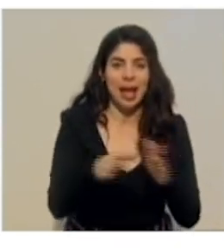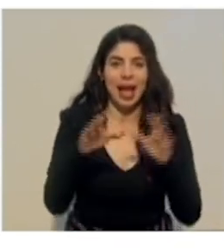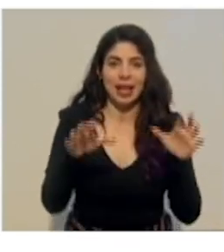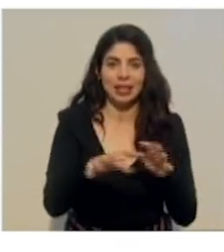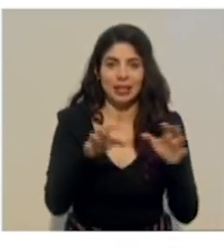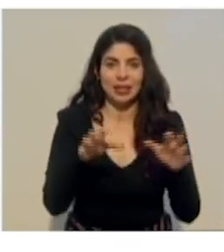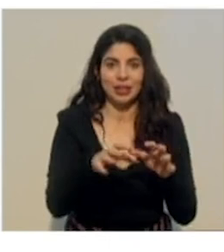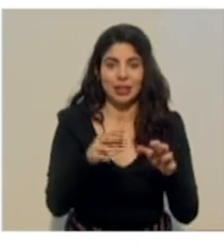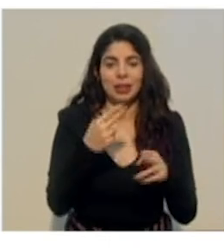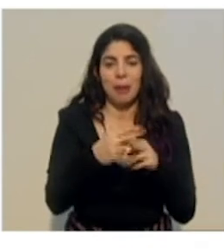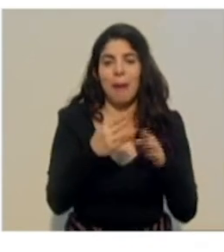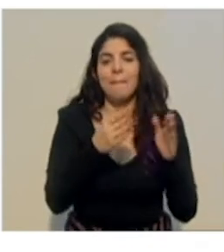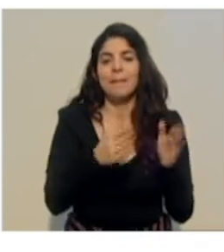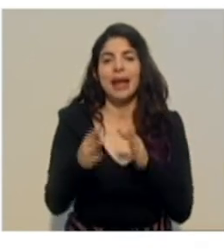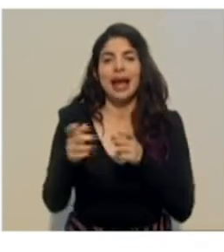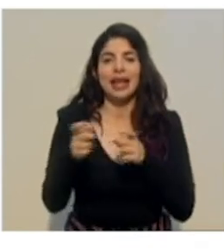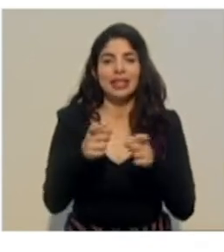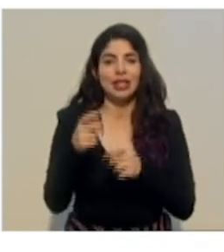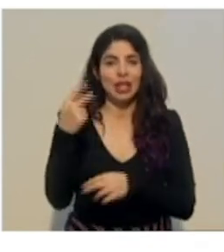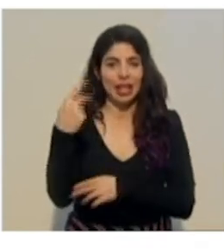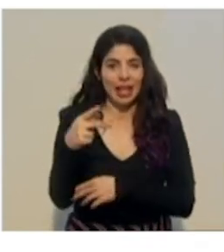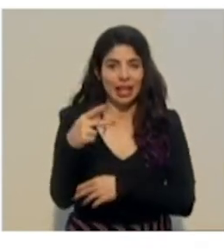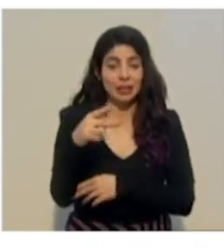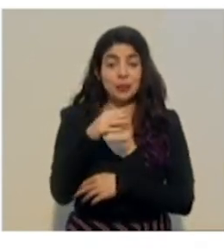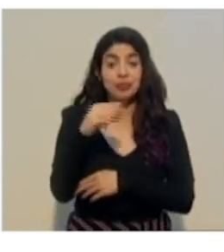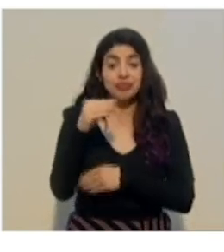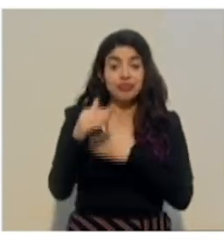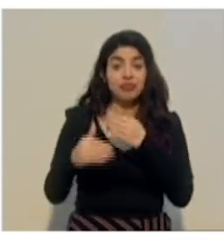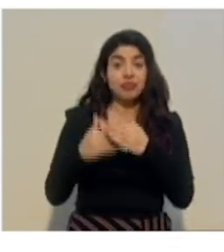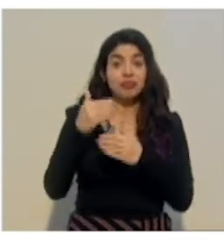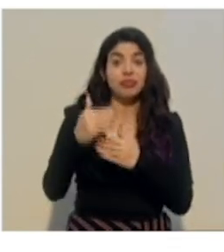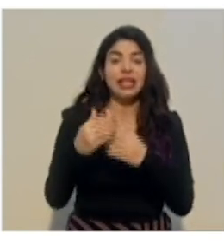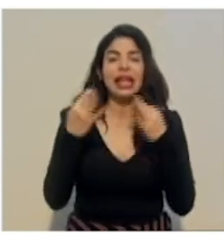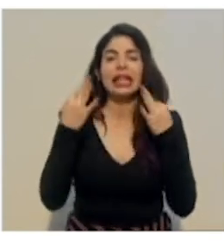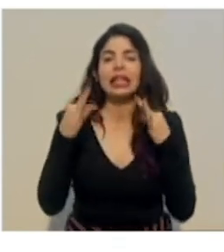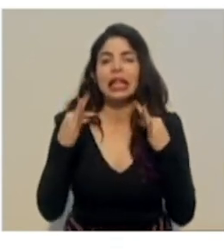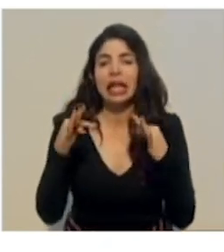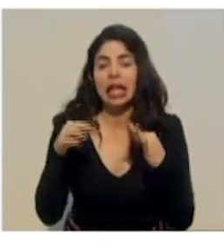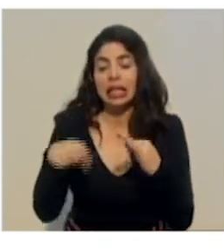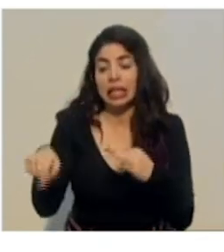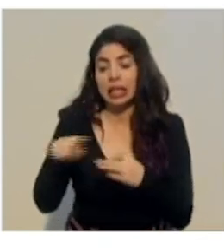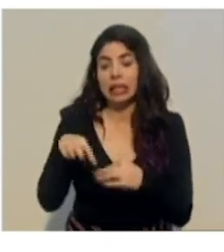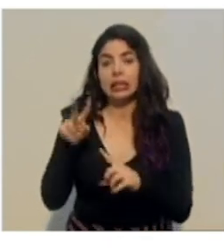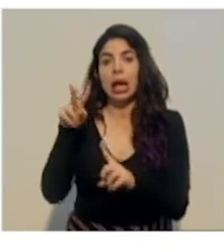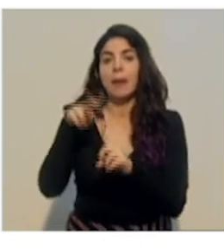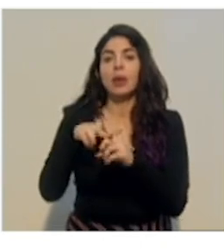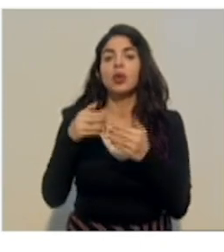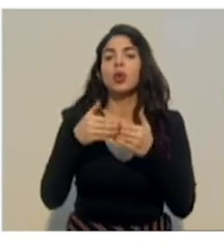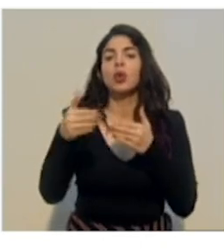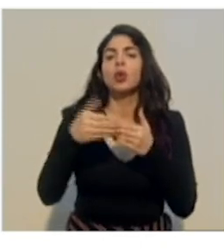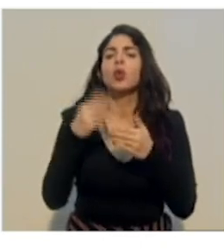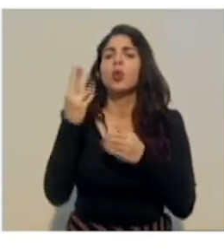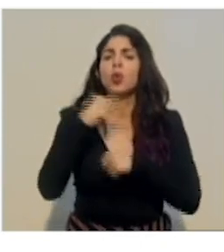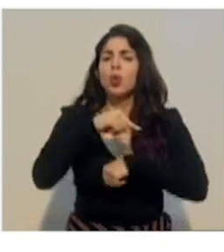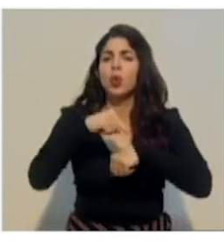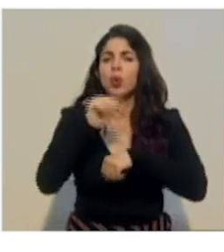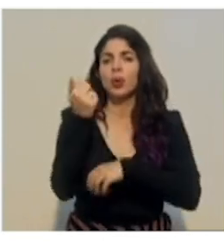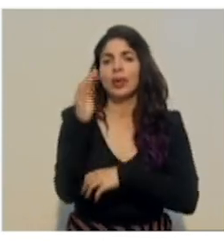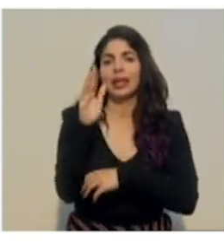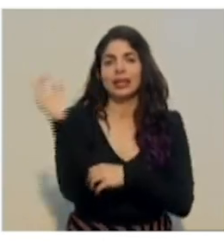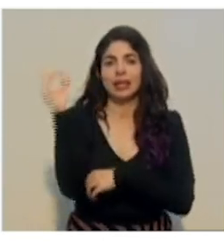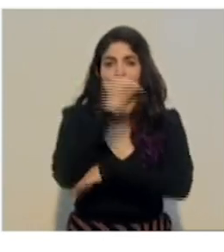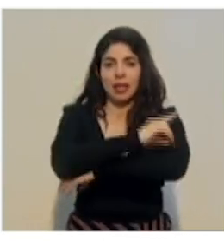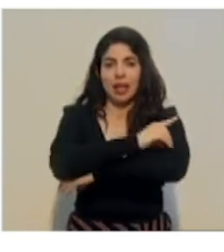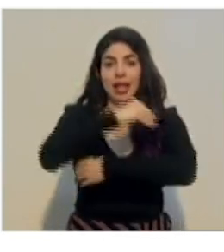gestión del riesgo. Y vamos a tratar de hacer esa implementación por 15 días dentro del Comité Municipal de Emergencia, dentro